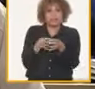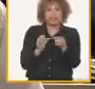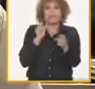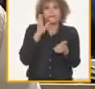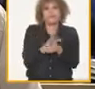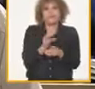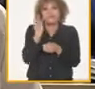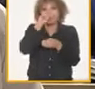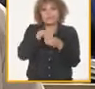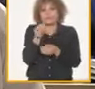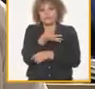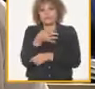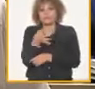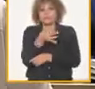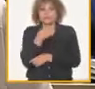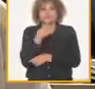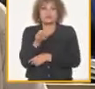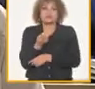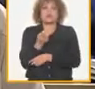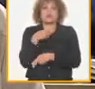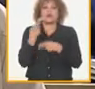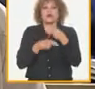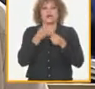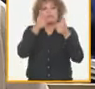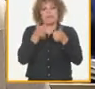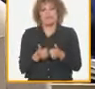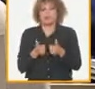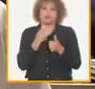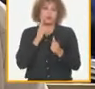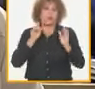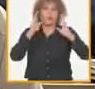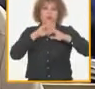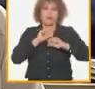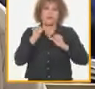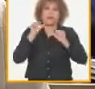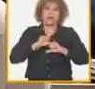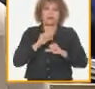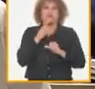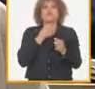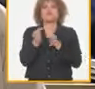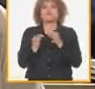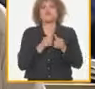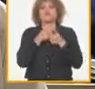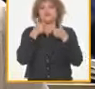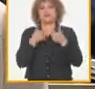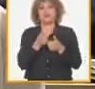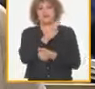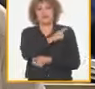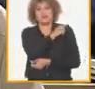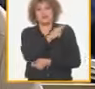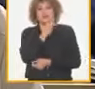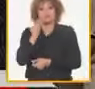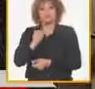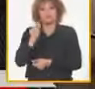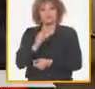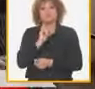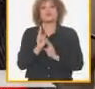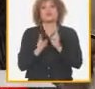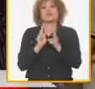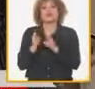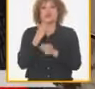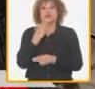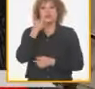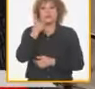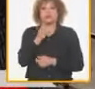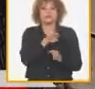hoy en los municipios no nazca torcida que nazca como tiene que hacer que funcione bien que el cuadro que la conduzca sea el mejor cuadro bueno